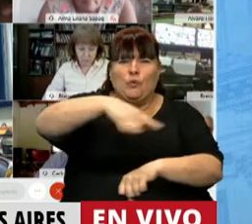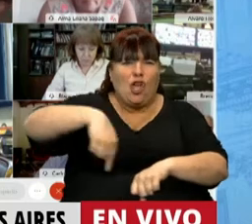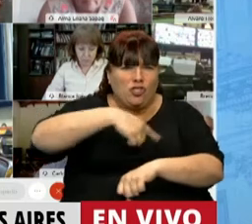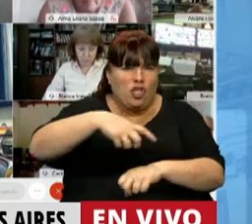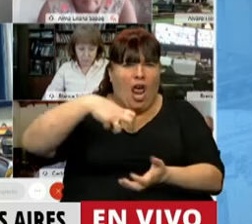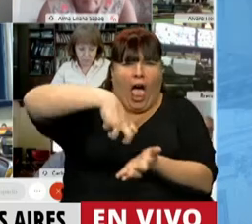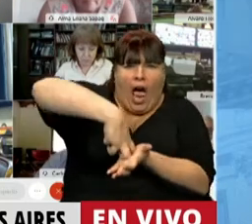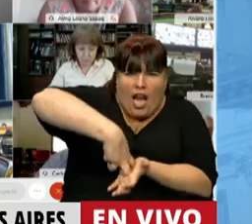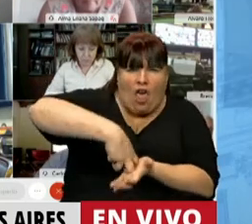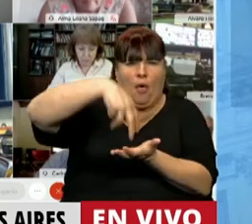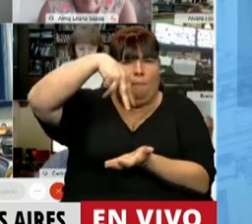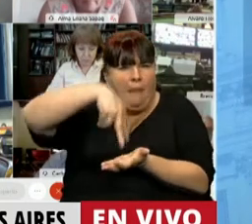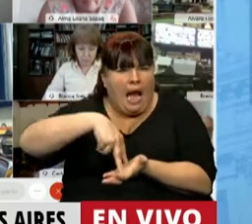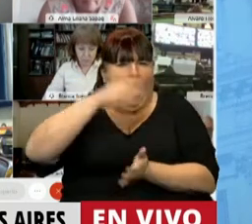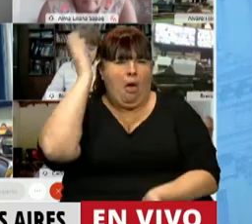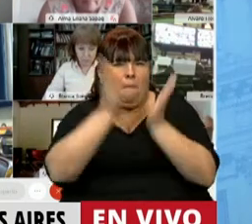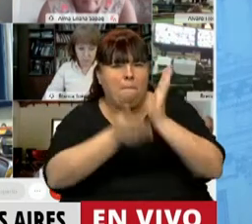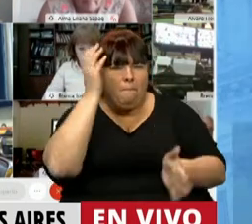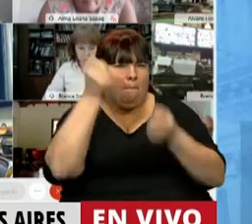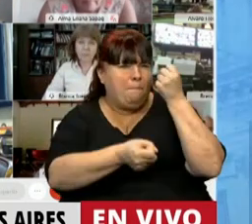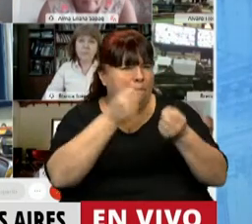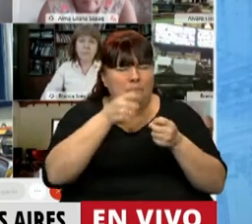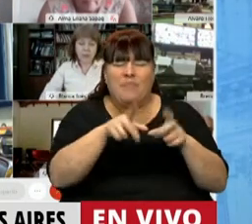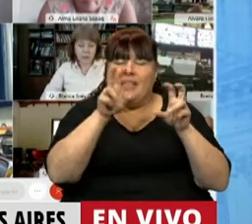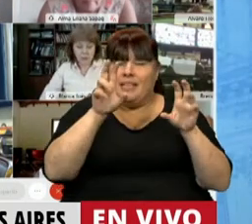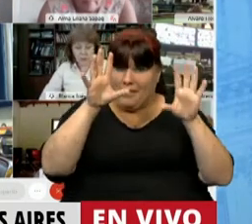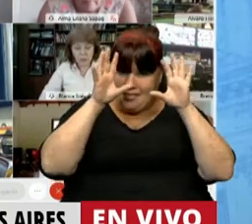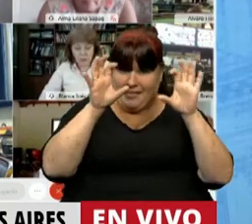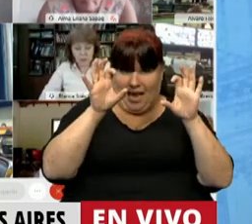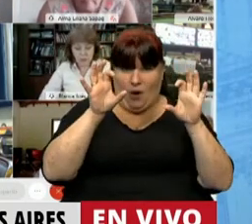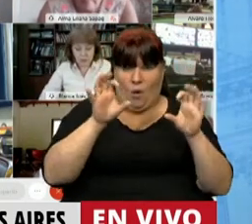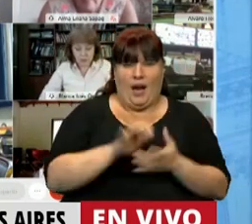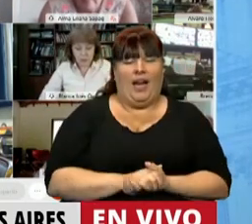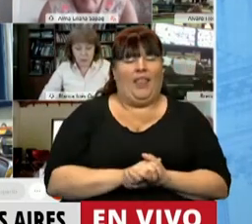arrodillados, parados, golpeados, cuestiones que recuerdan